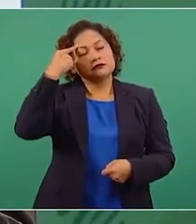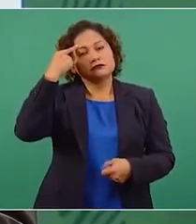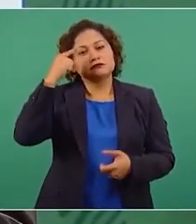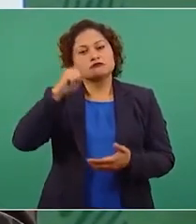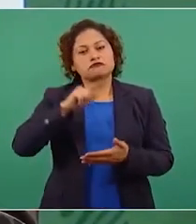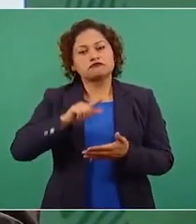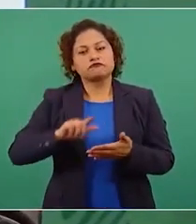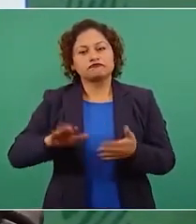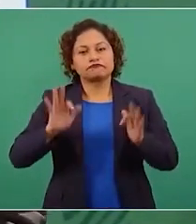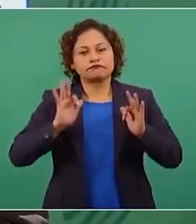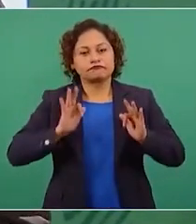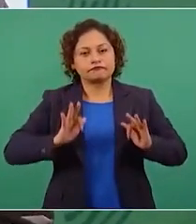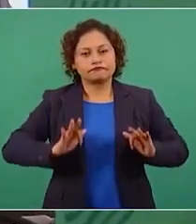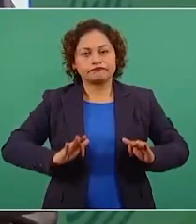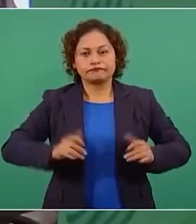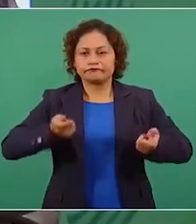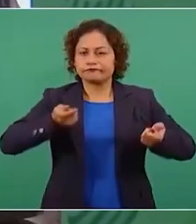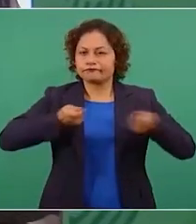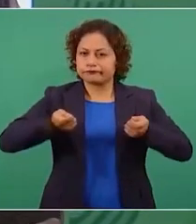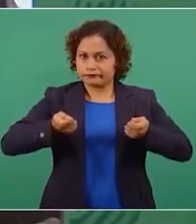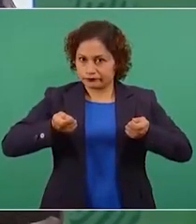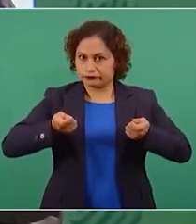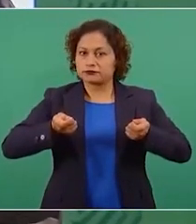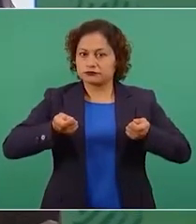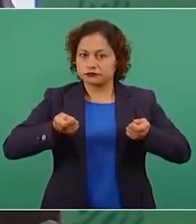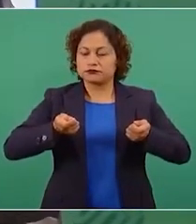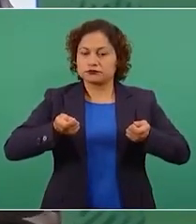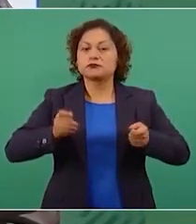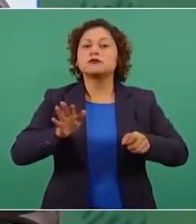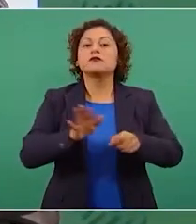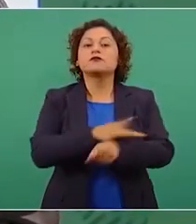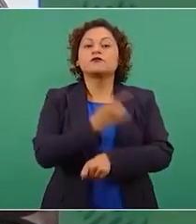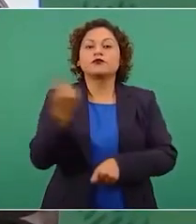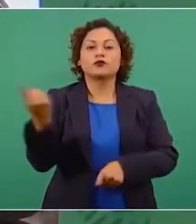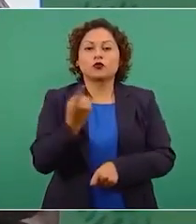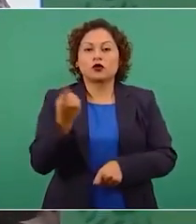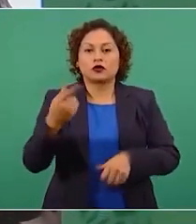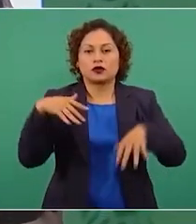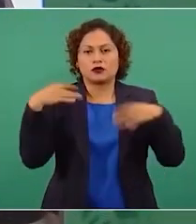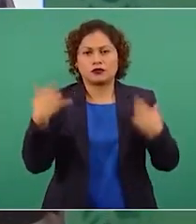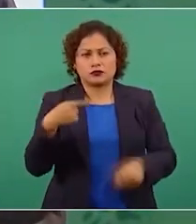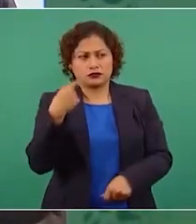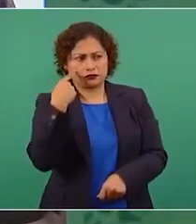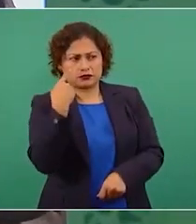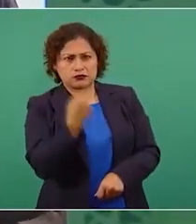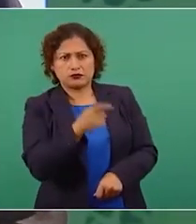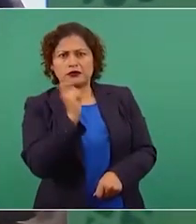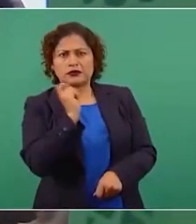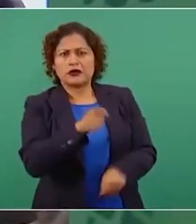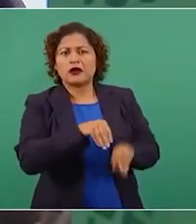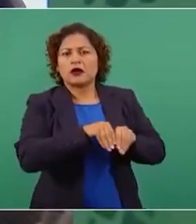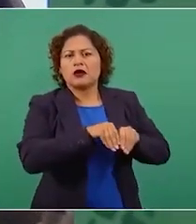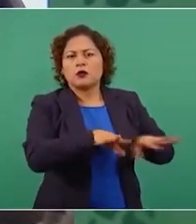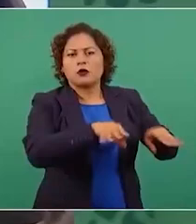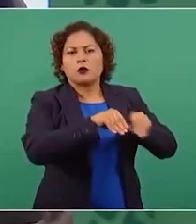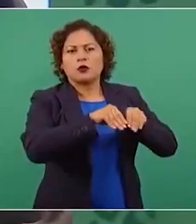porque estamos hablando de publicaciones famosísimas y